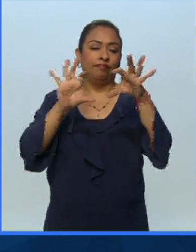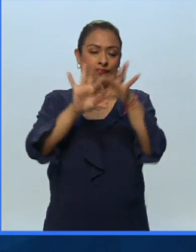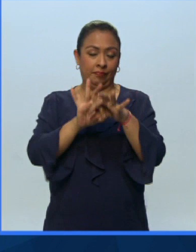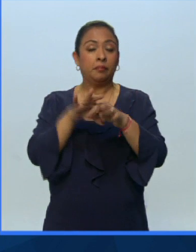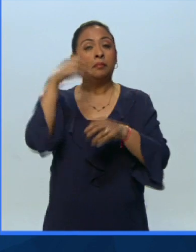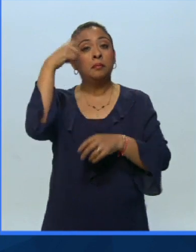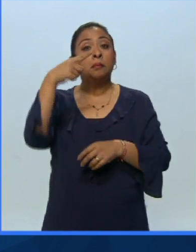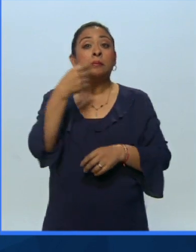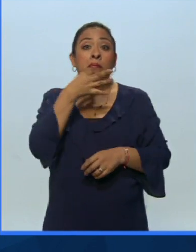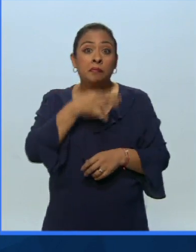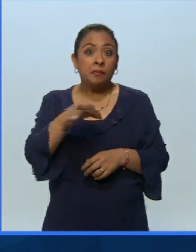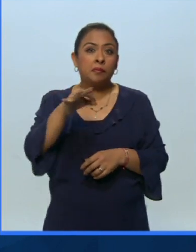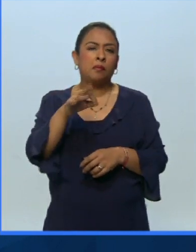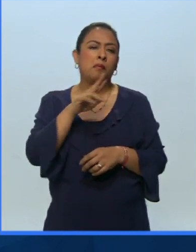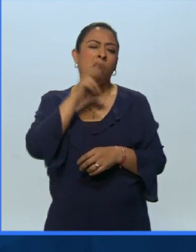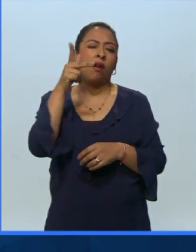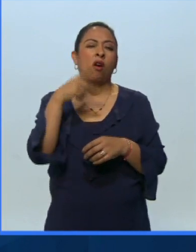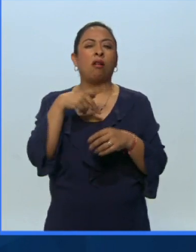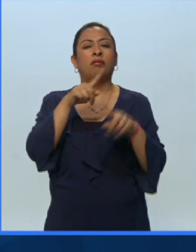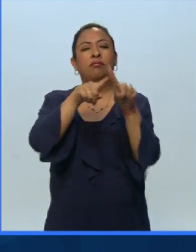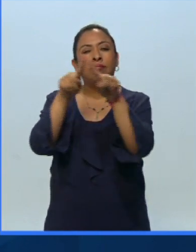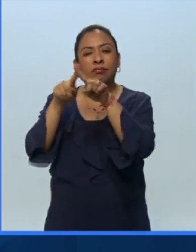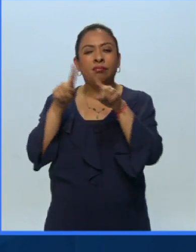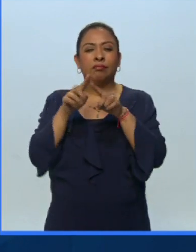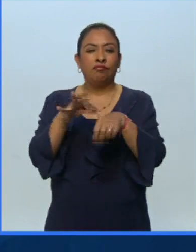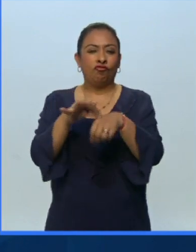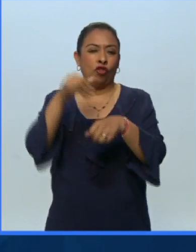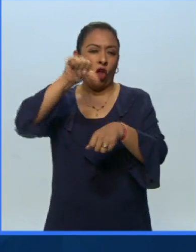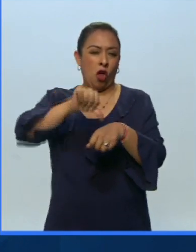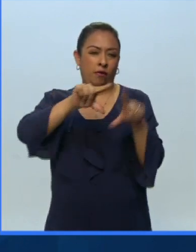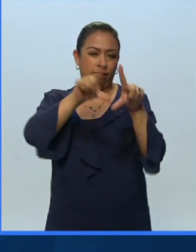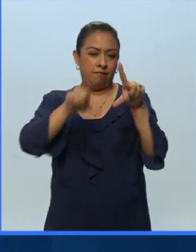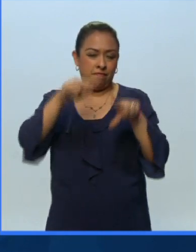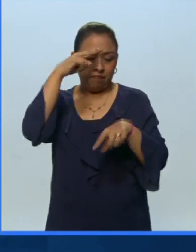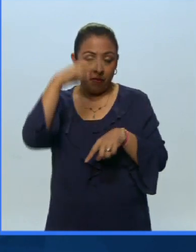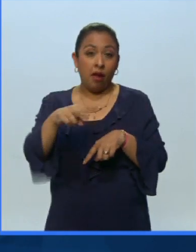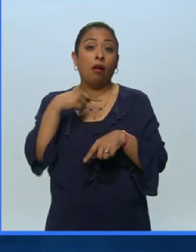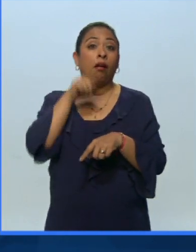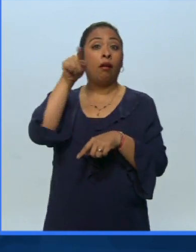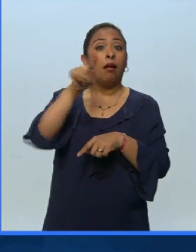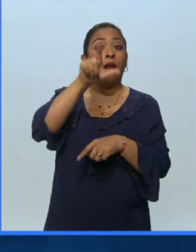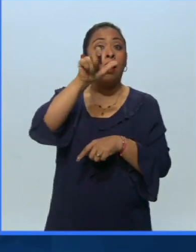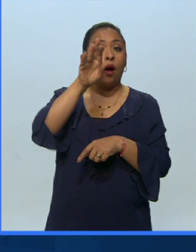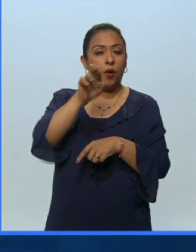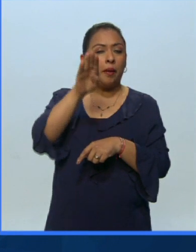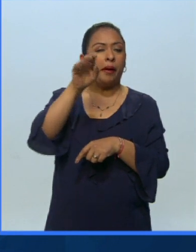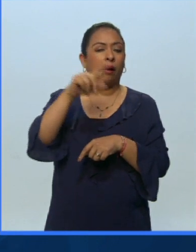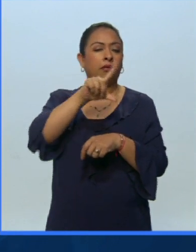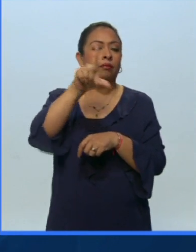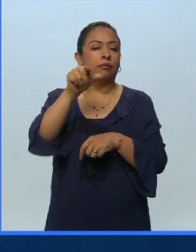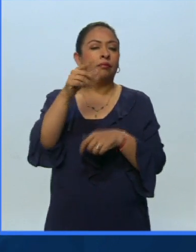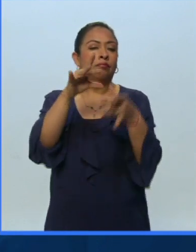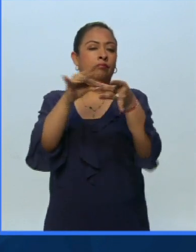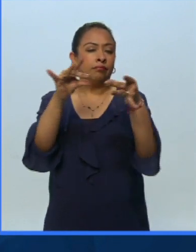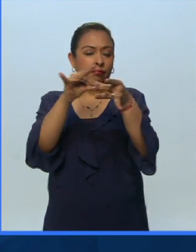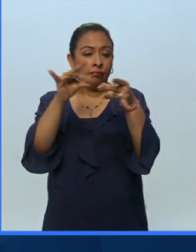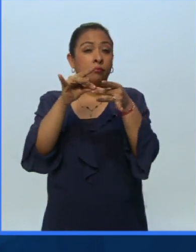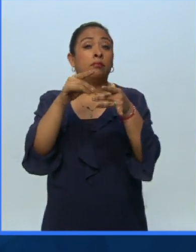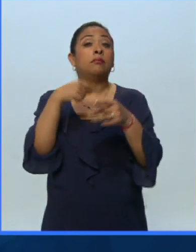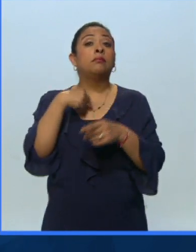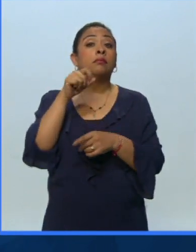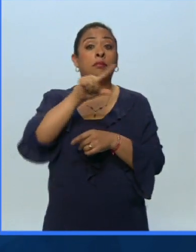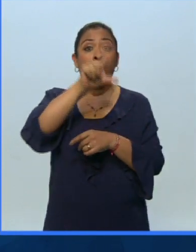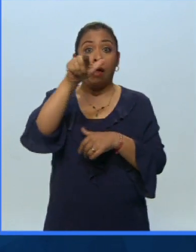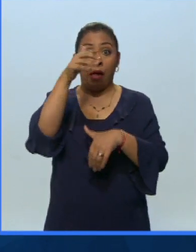para celebrar lo mejor del espectáculo en vivo de nuestro país. Allá se encuentra Laura Barrera y nos tendrá en un momento más los detalles y no se